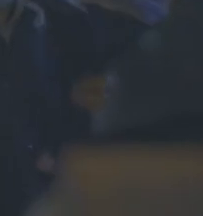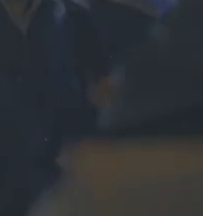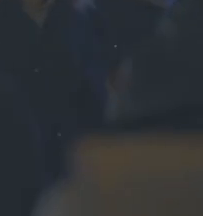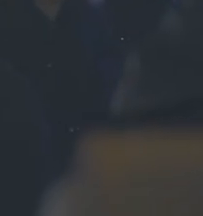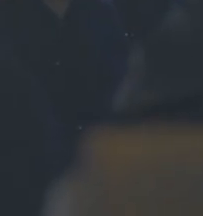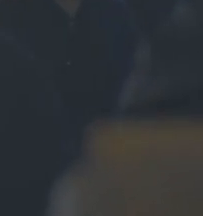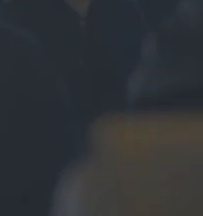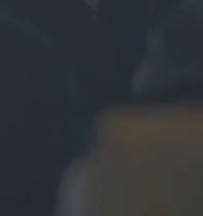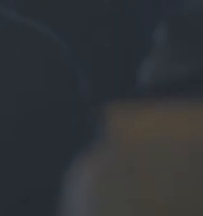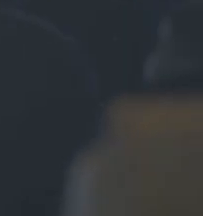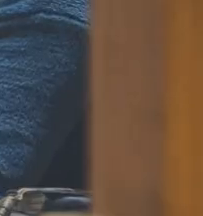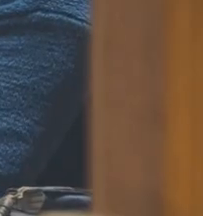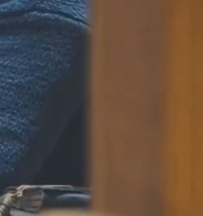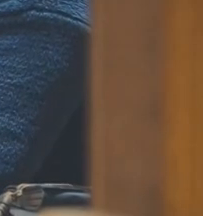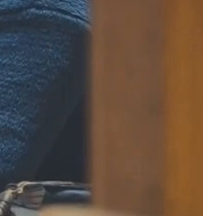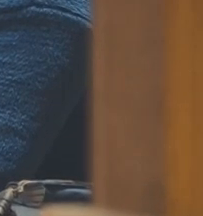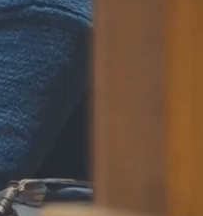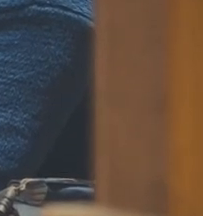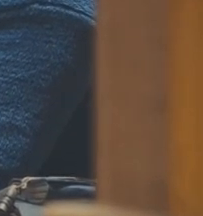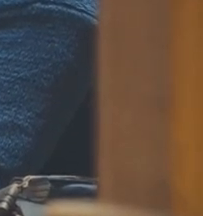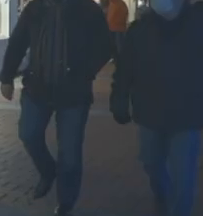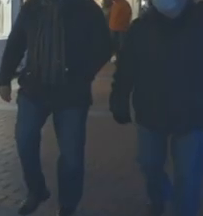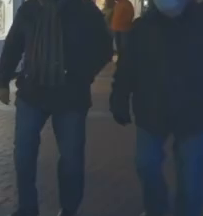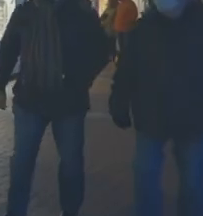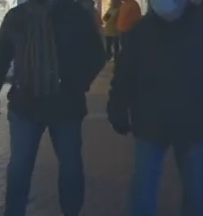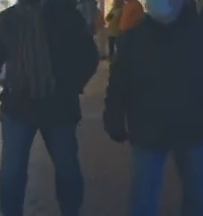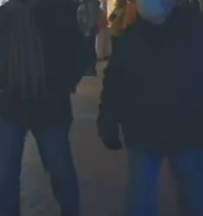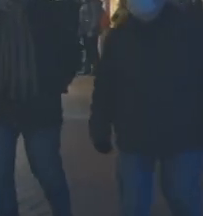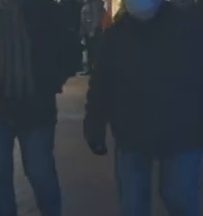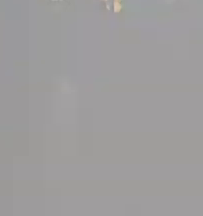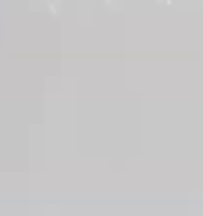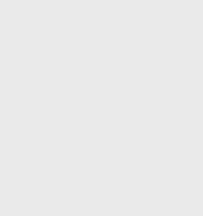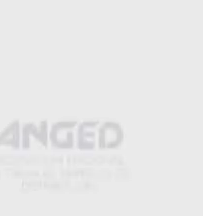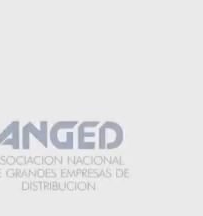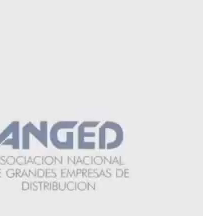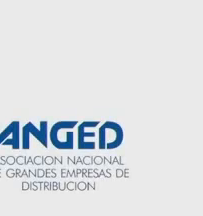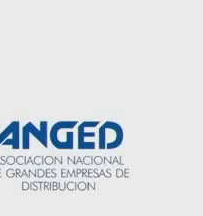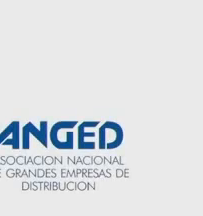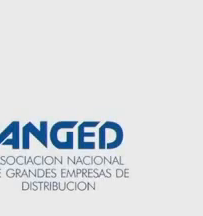Que esta Navidad sea segura, también depende de ti. Junta de Castilla y León.